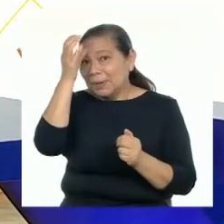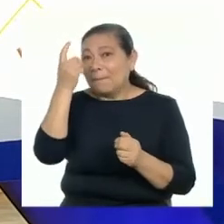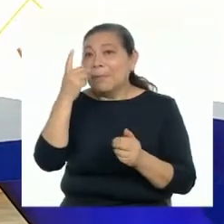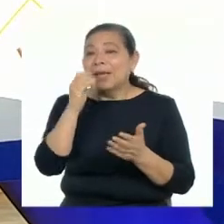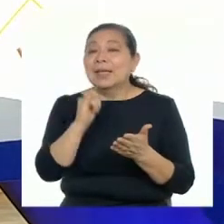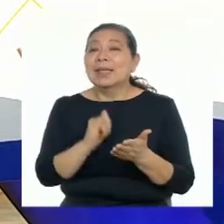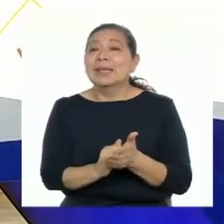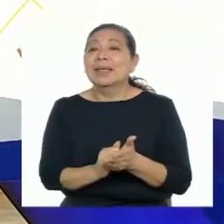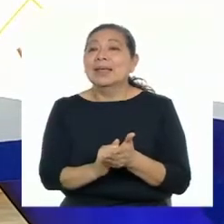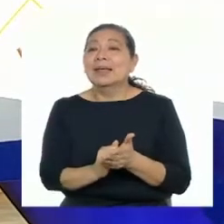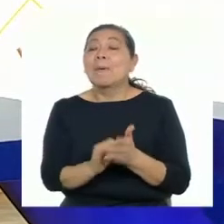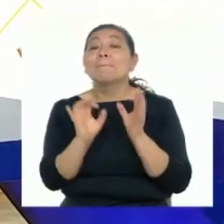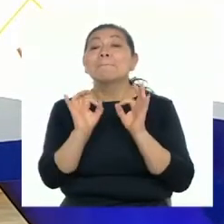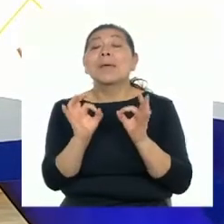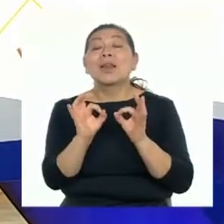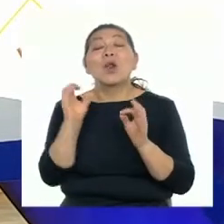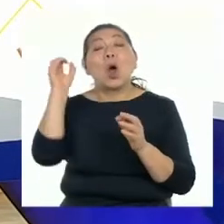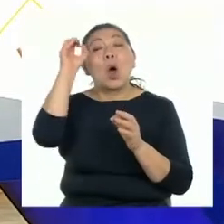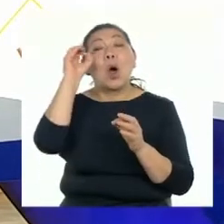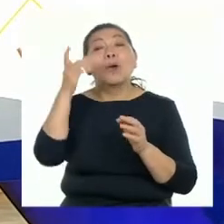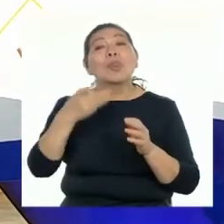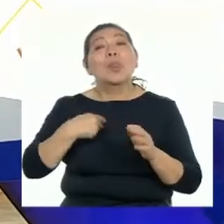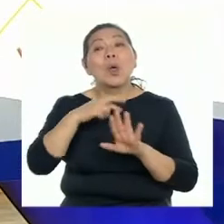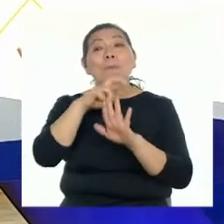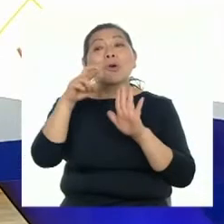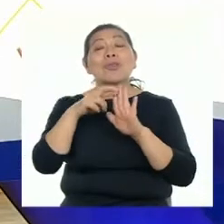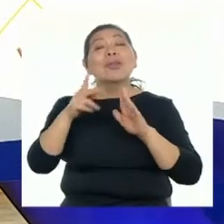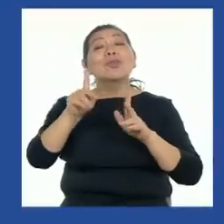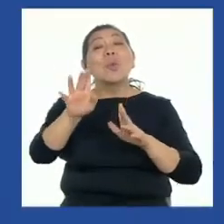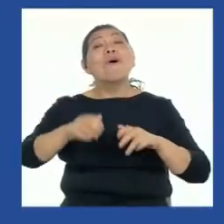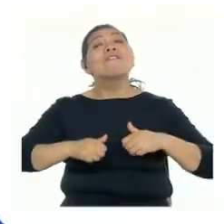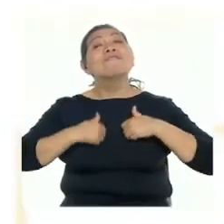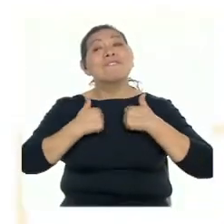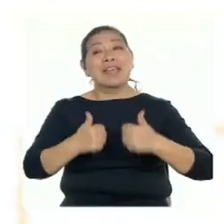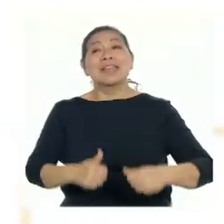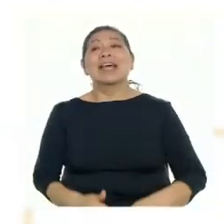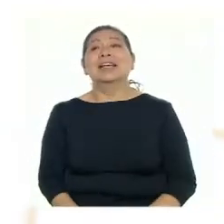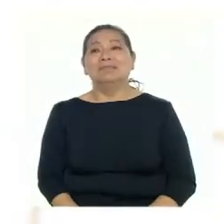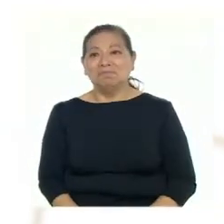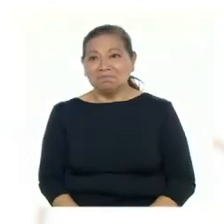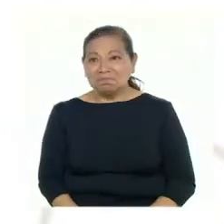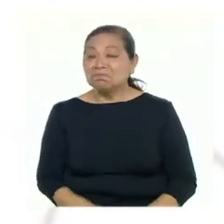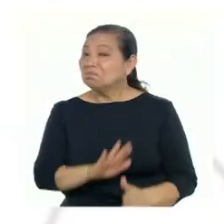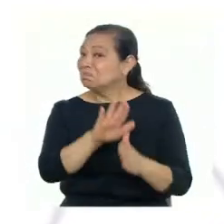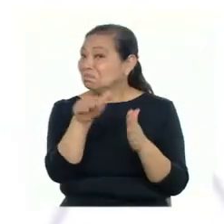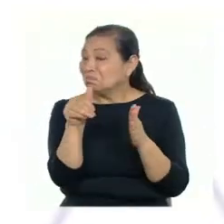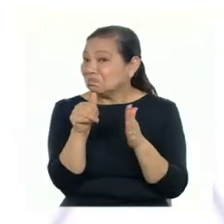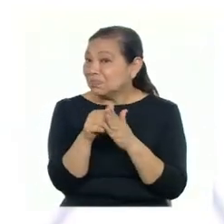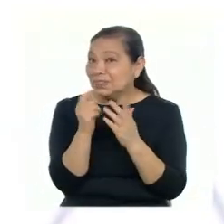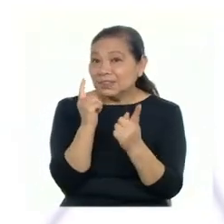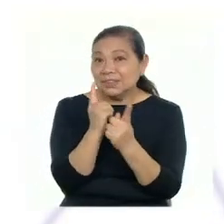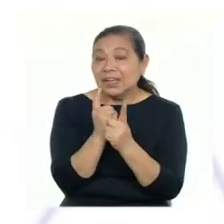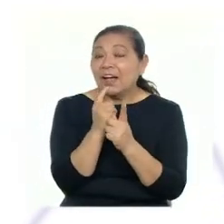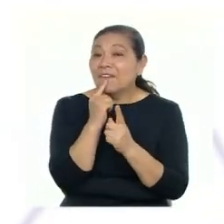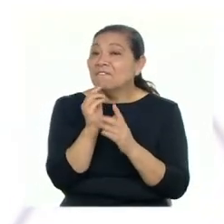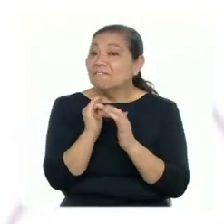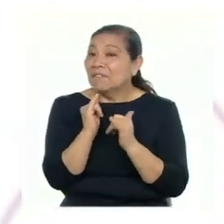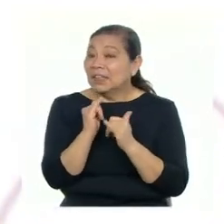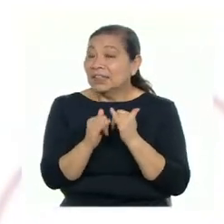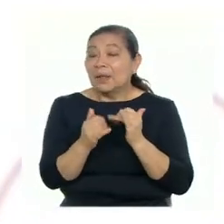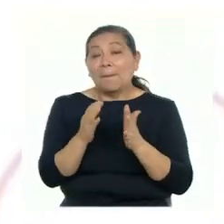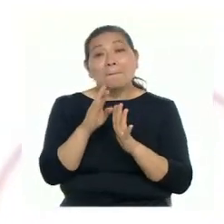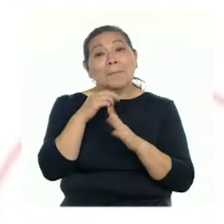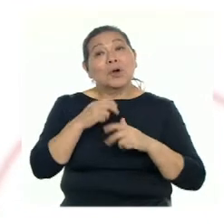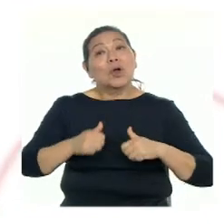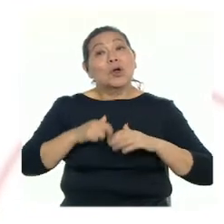habilidades y los riesgos y oportunidades de nuestro proyecto de vida. A todo esto, el reto final será elaborar nuestro